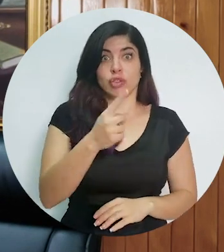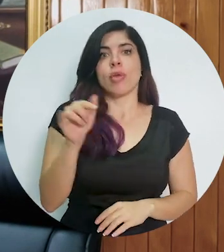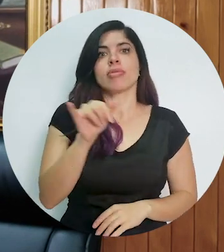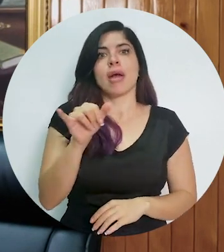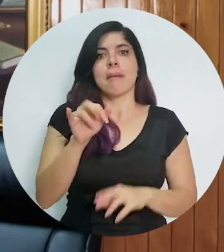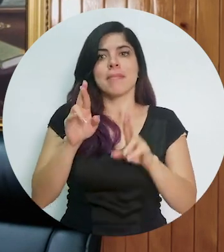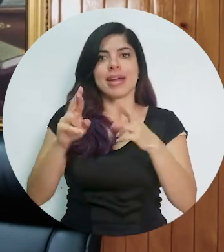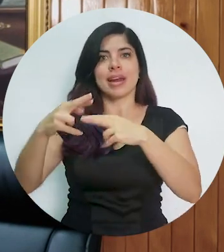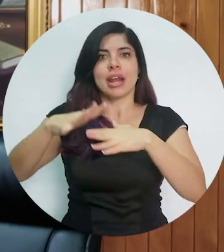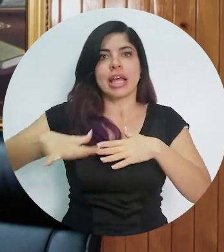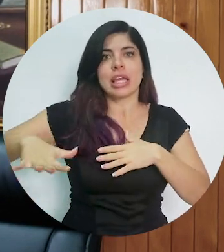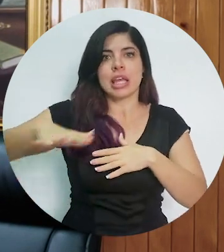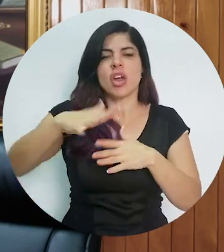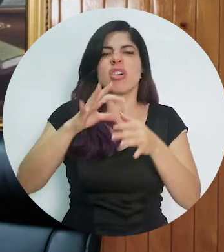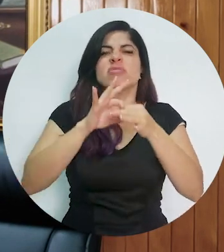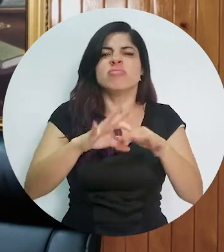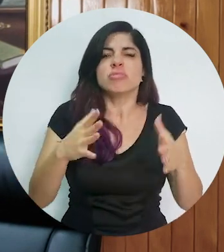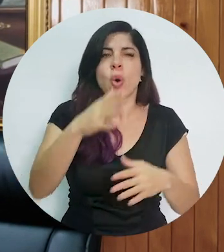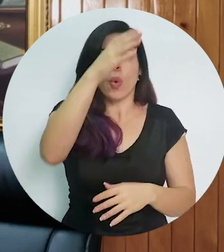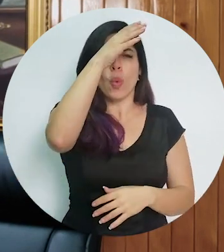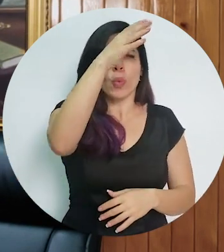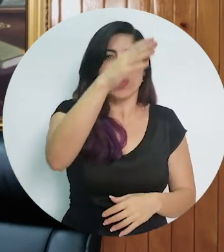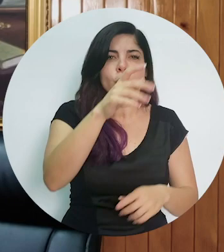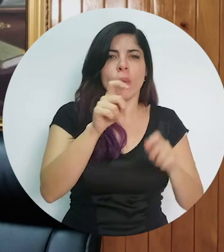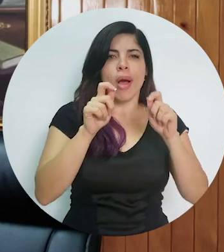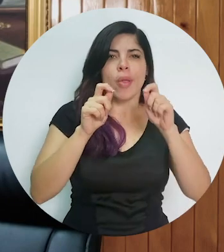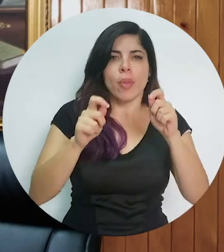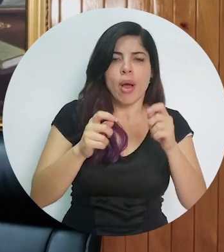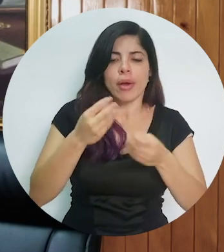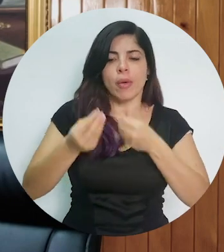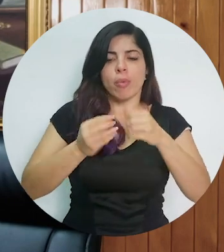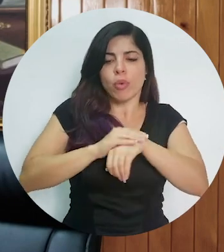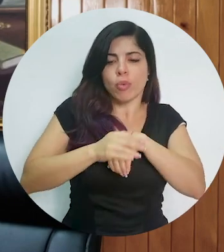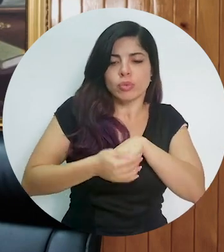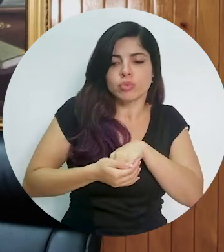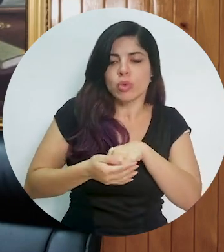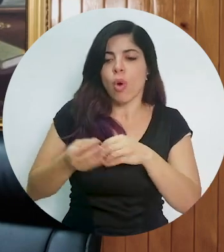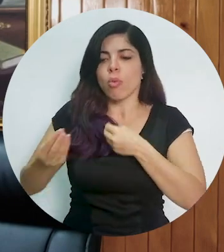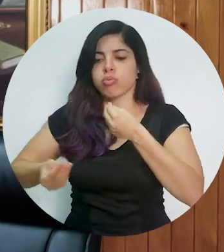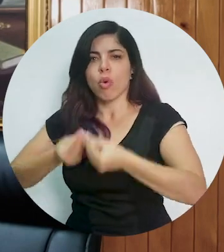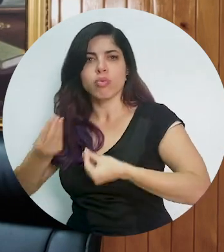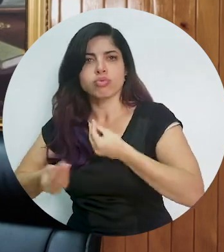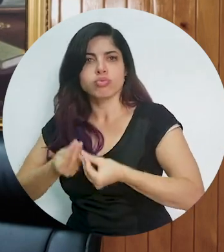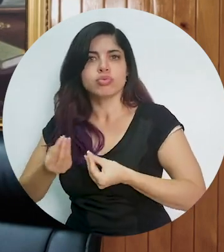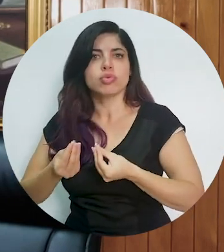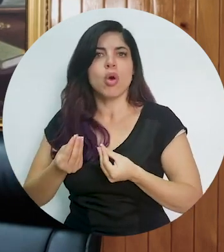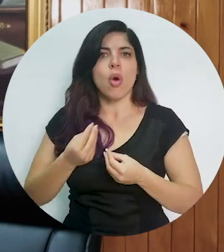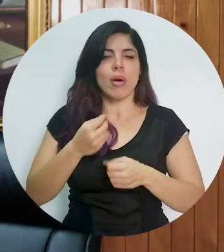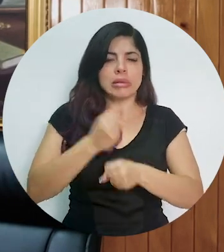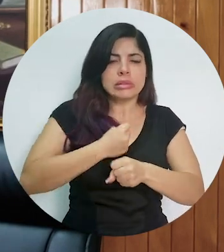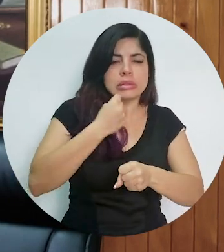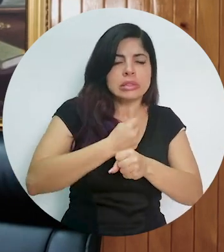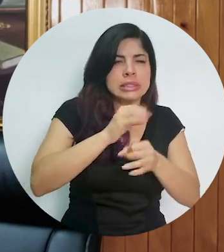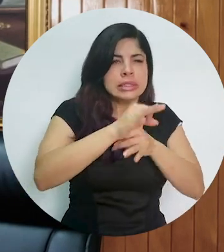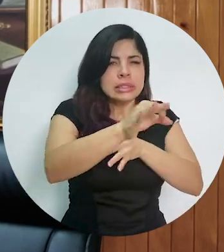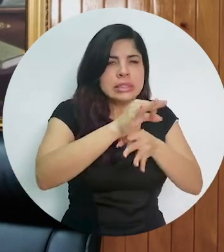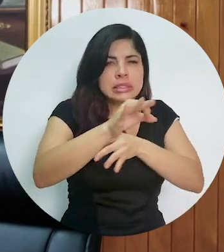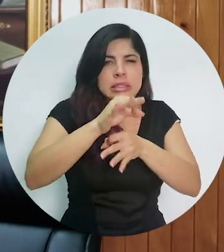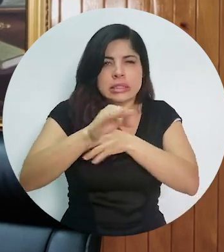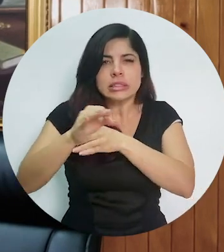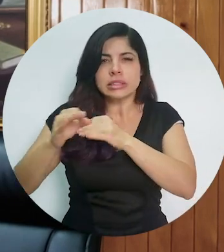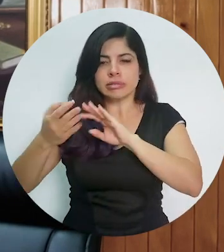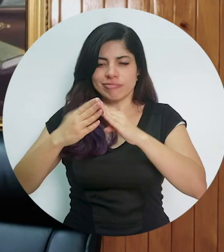desde la cultura, desde la educación, desde el trabajo reproductivo, desde el trabajo productivo, desde el trabajo rural, desde el trabajo